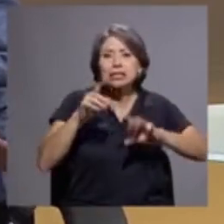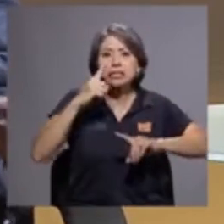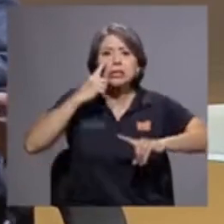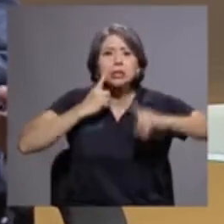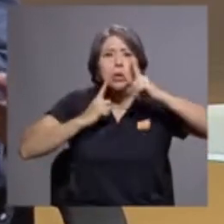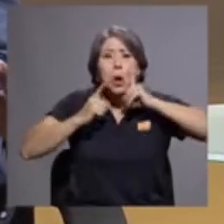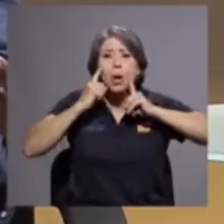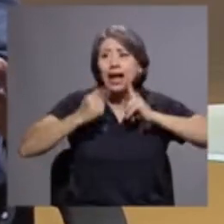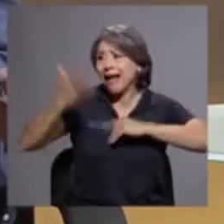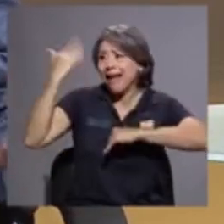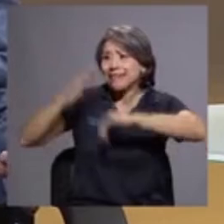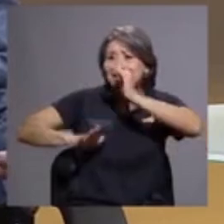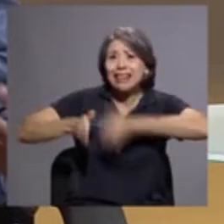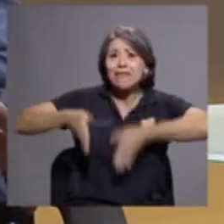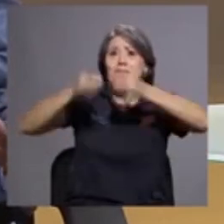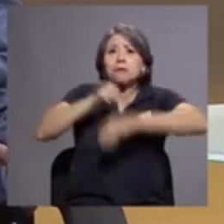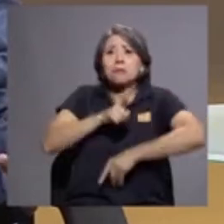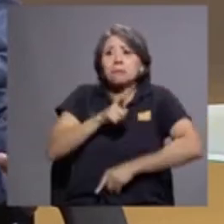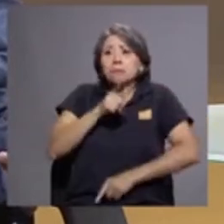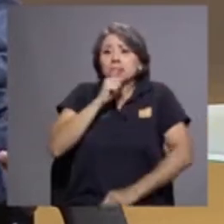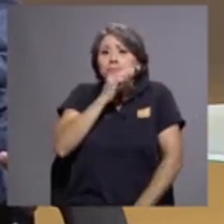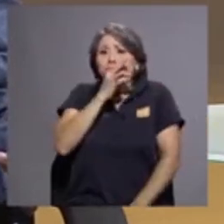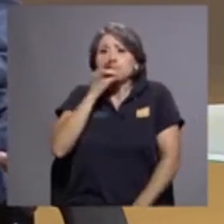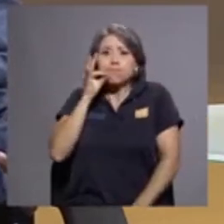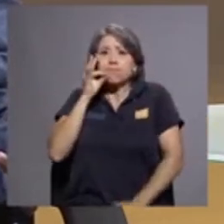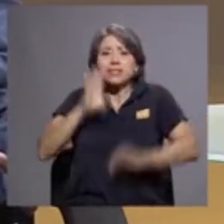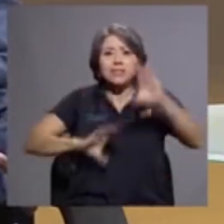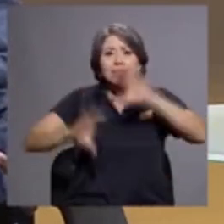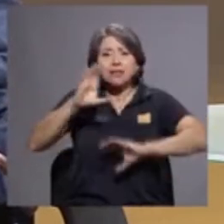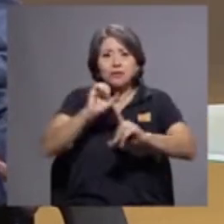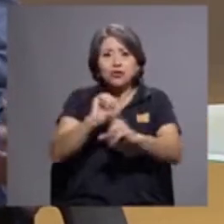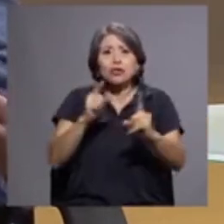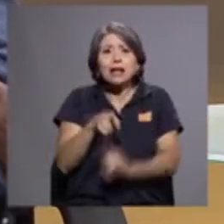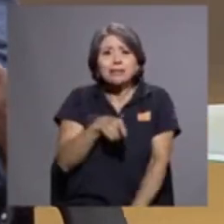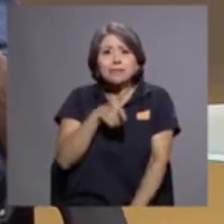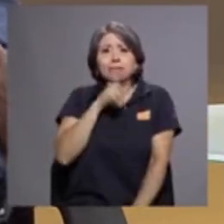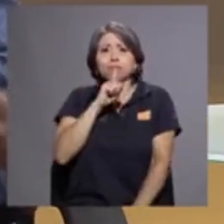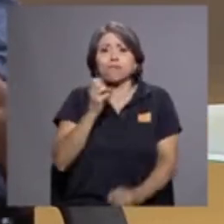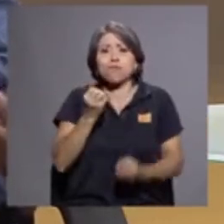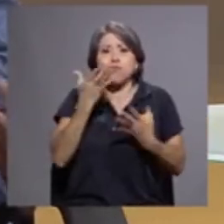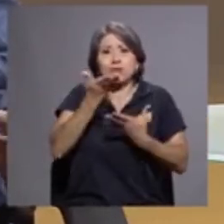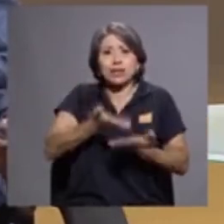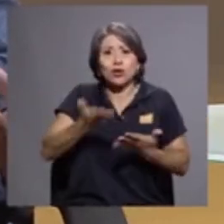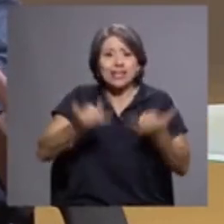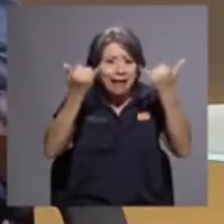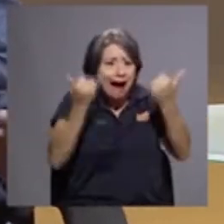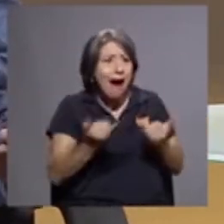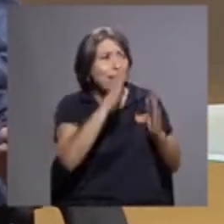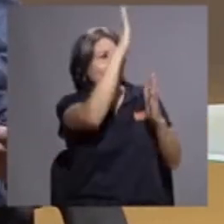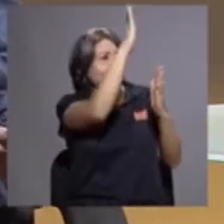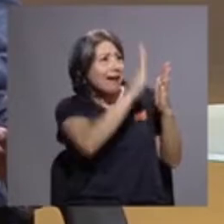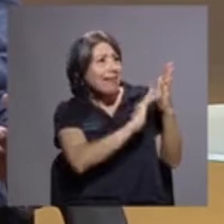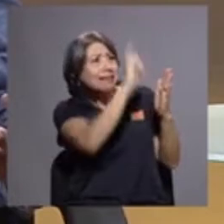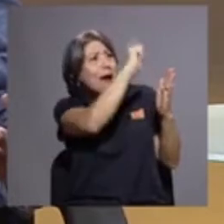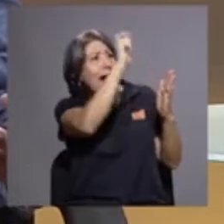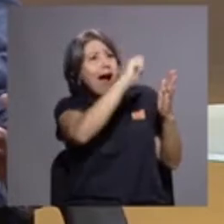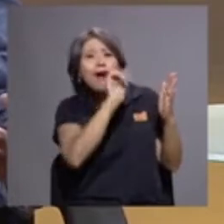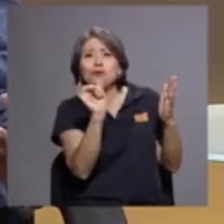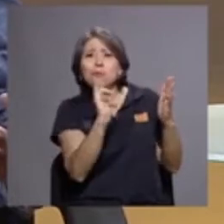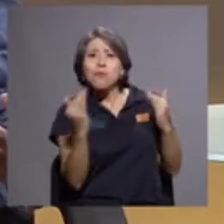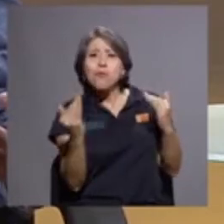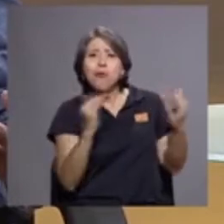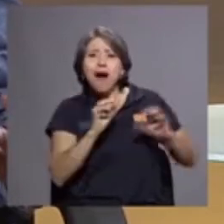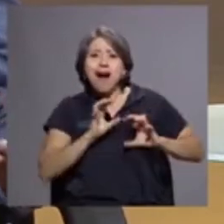han callado. Claro, ese edificio, ciencias sociales han callado muchas cosas. Entonces, estas paredes están gritando muchas cosas.